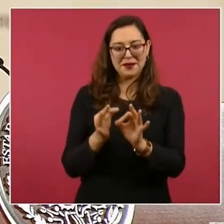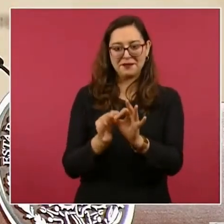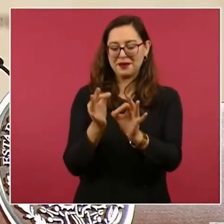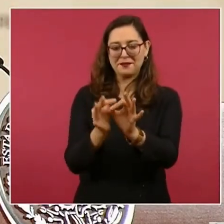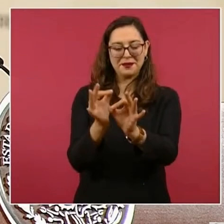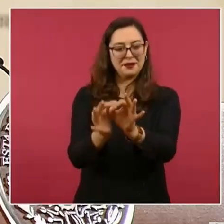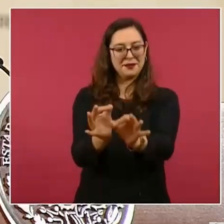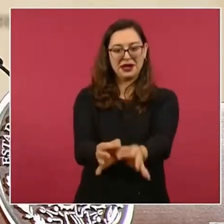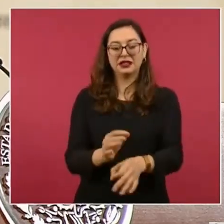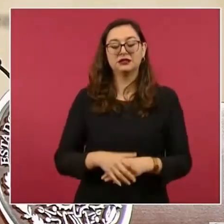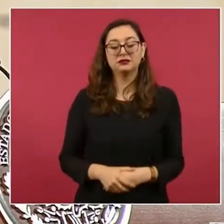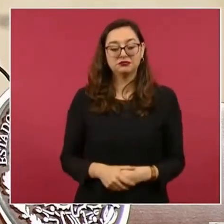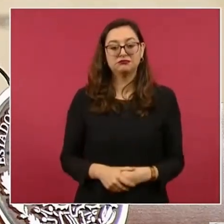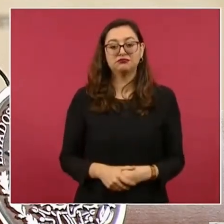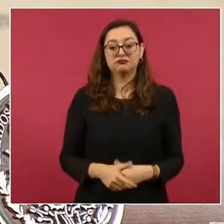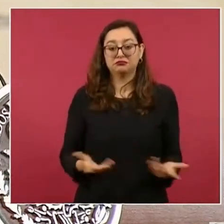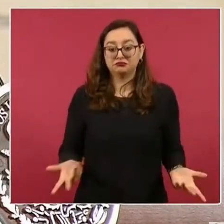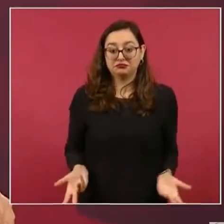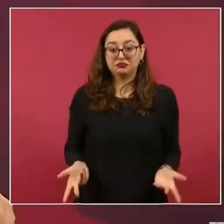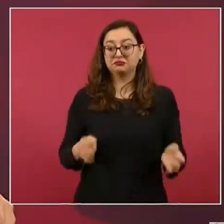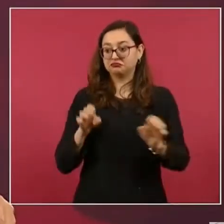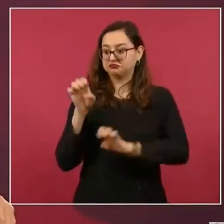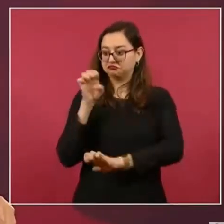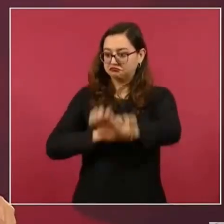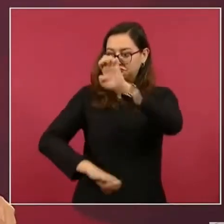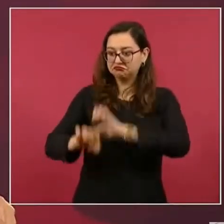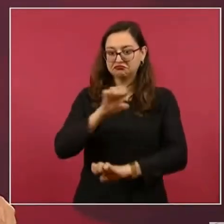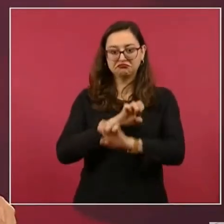Se han portado muy bien las empresas,